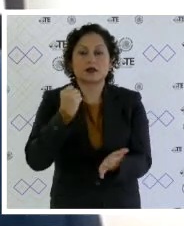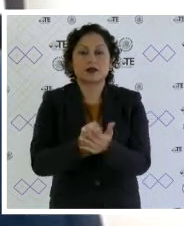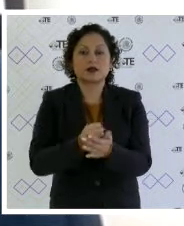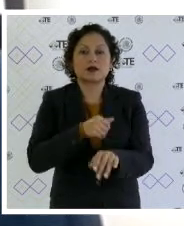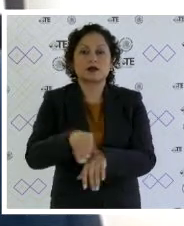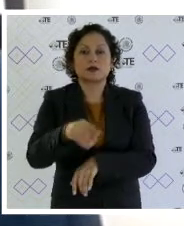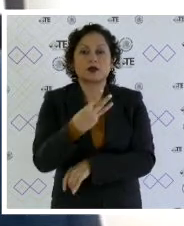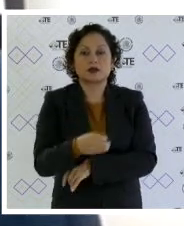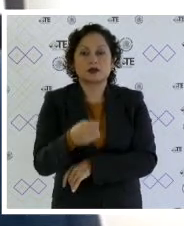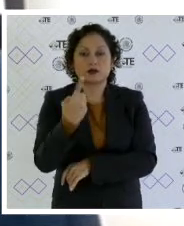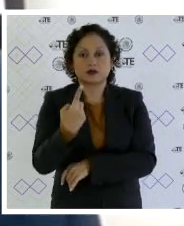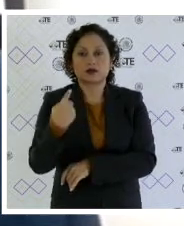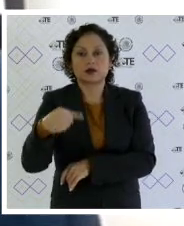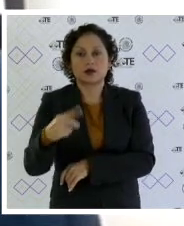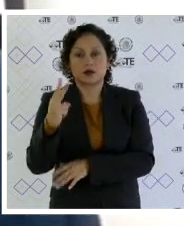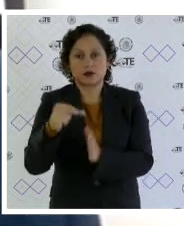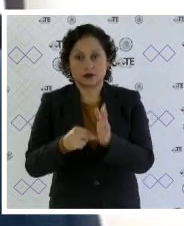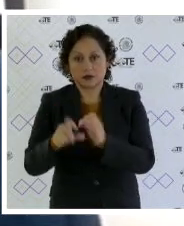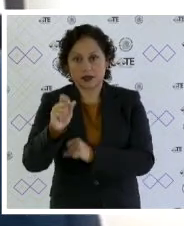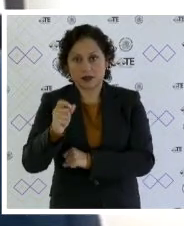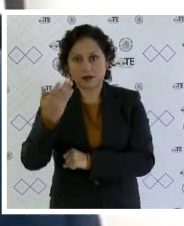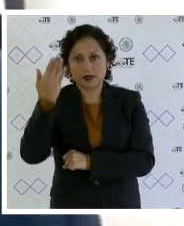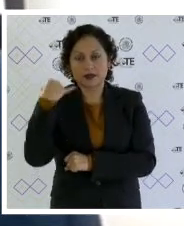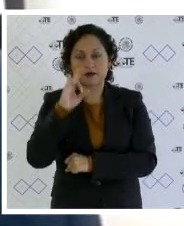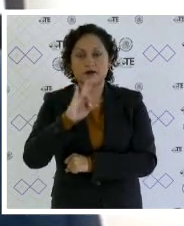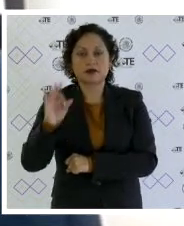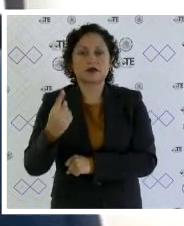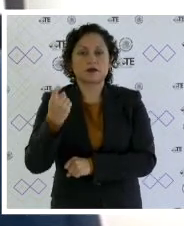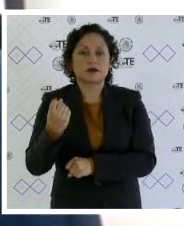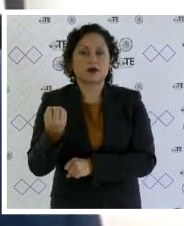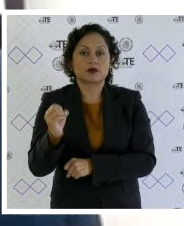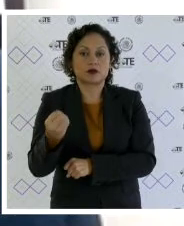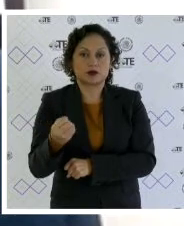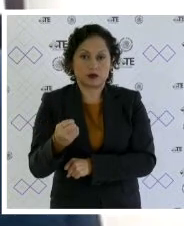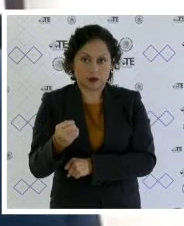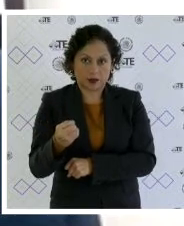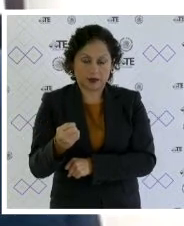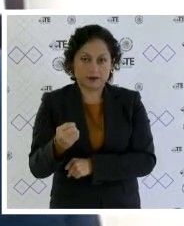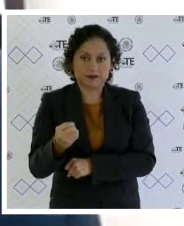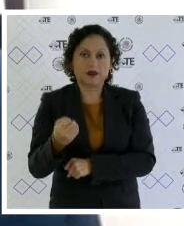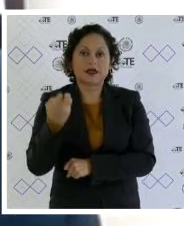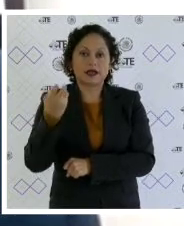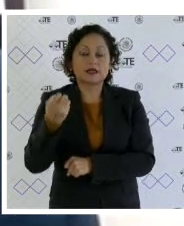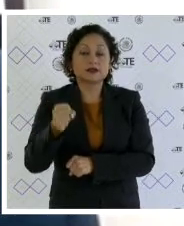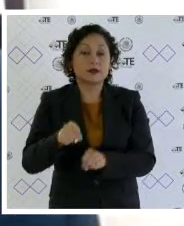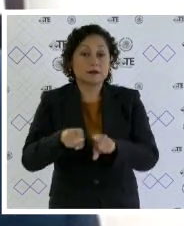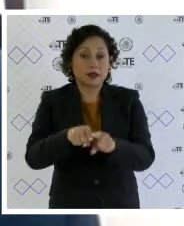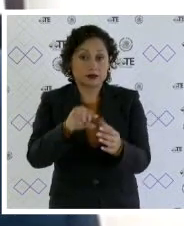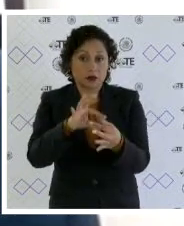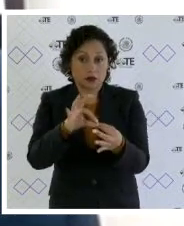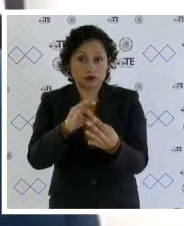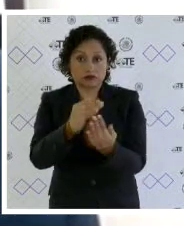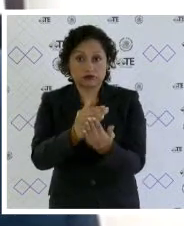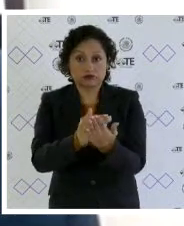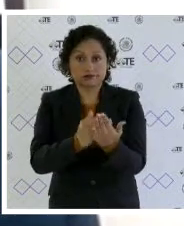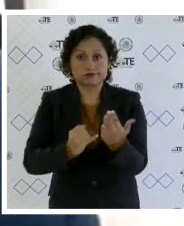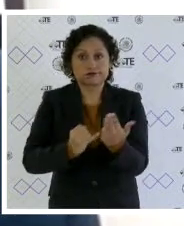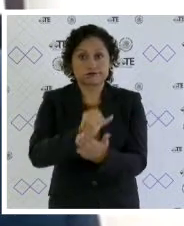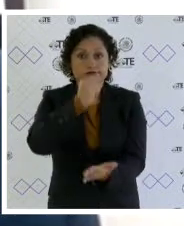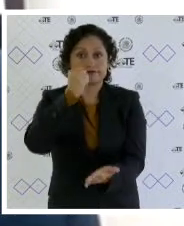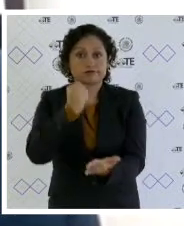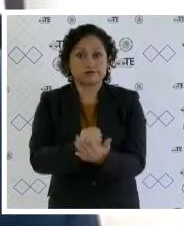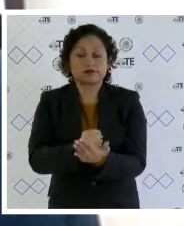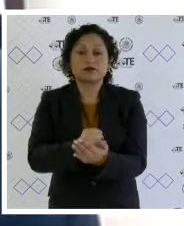diagonal 2020 emitida el 1 de octubre pasado por este tribunal electoral en el que en esencia se determinó declarar la